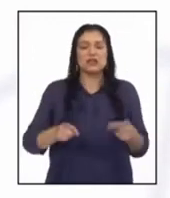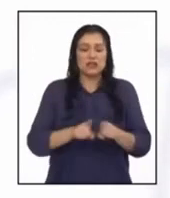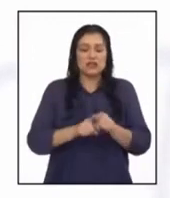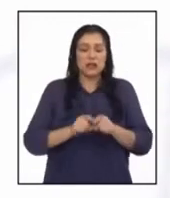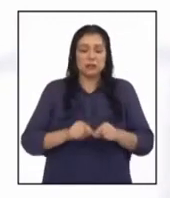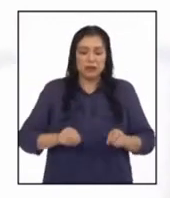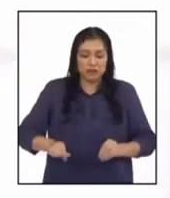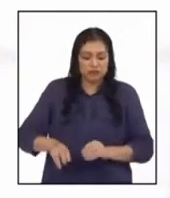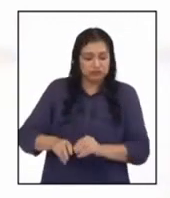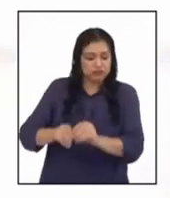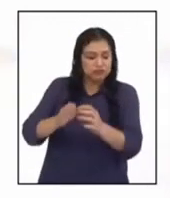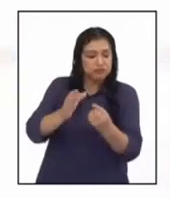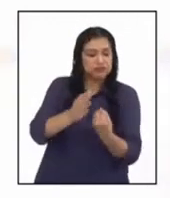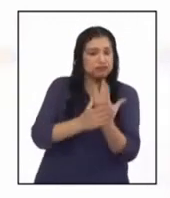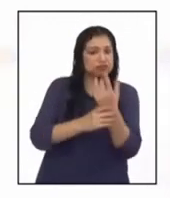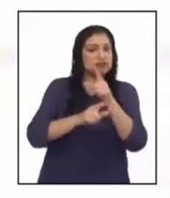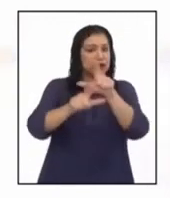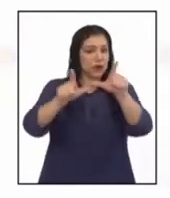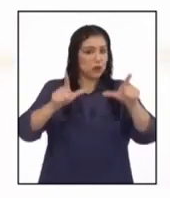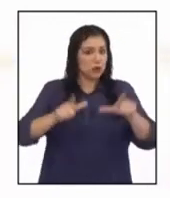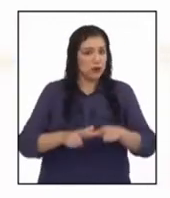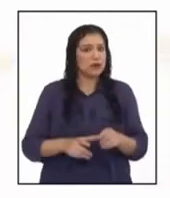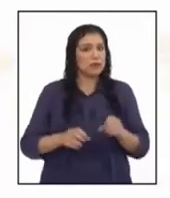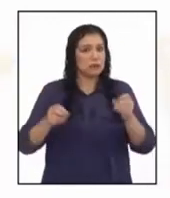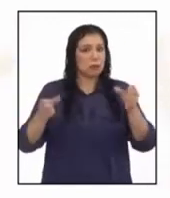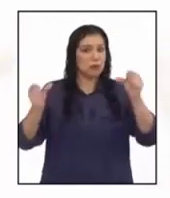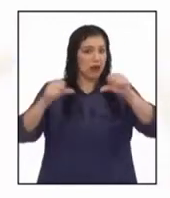campo agrícola del centro poblado.